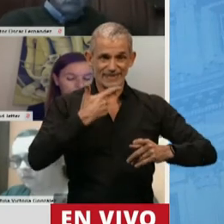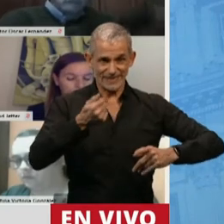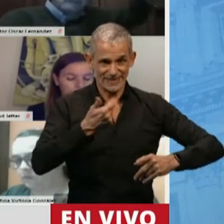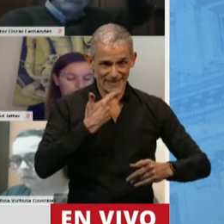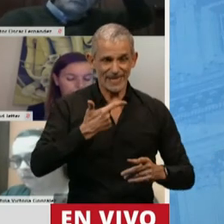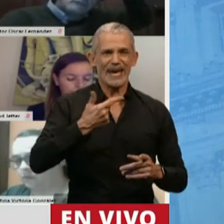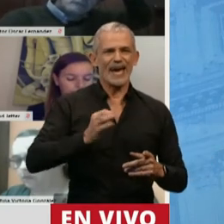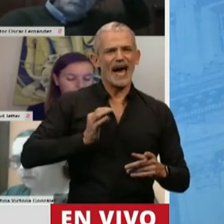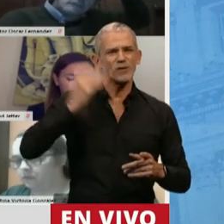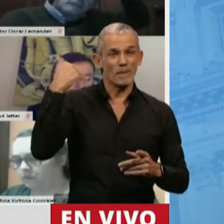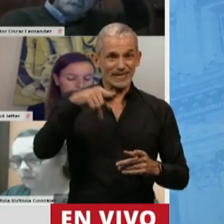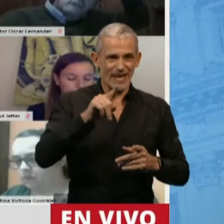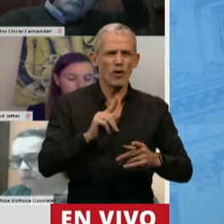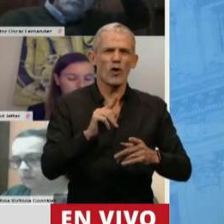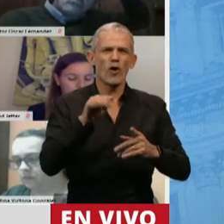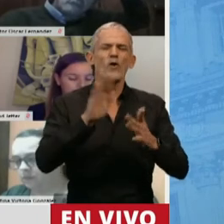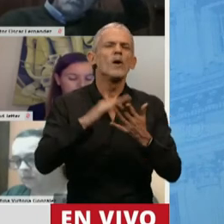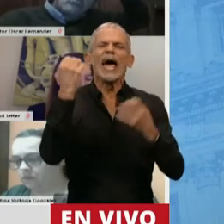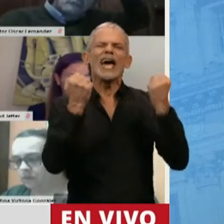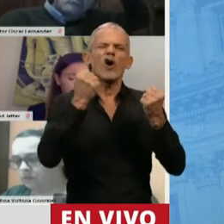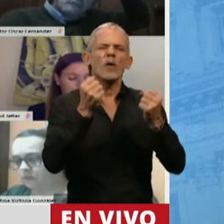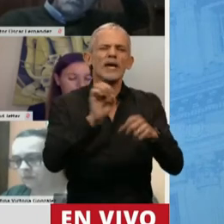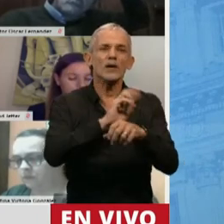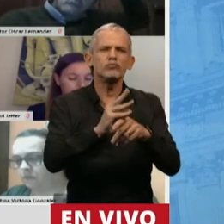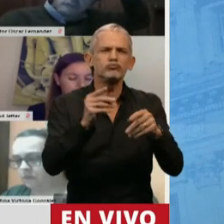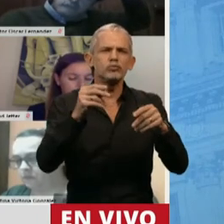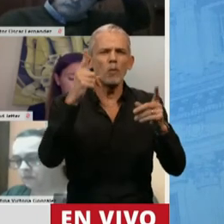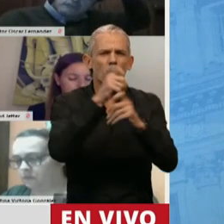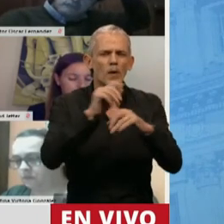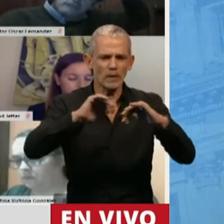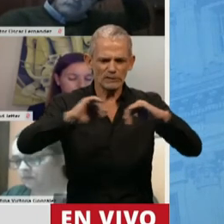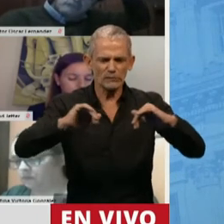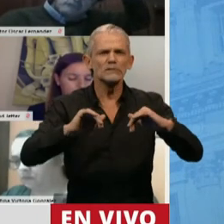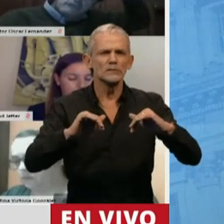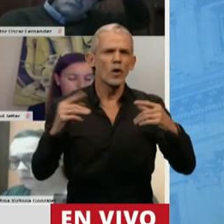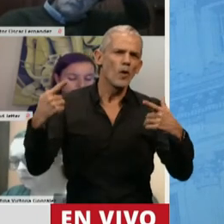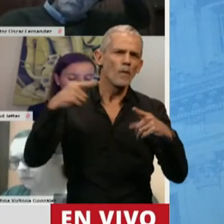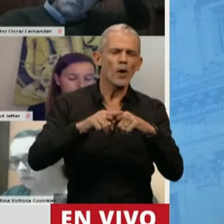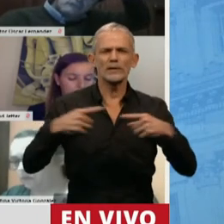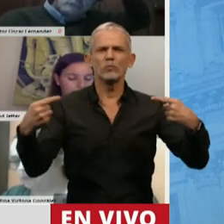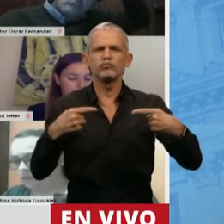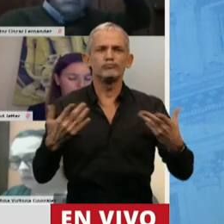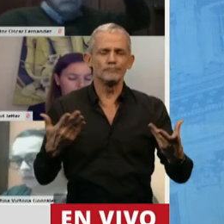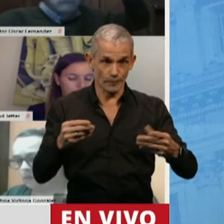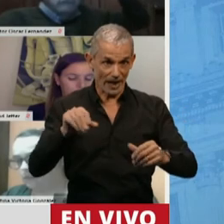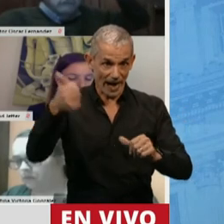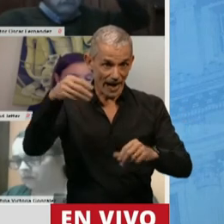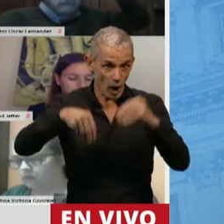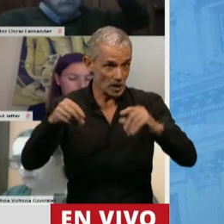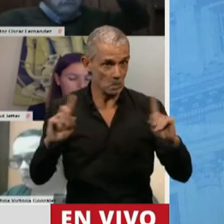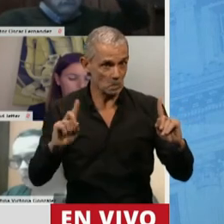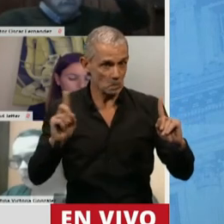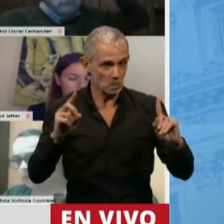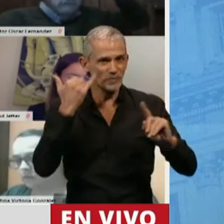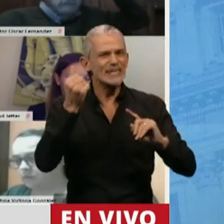denominado de la economía después de la grieta. Y me parece que en aquel momento, antes de ganar inclusive las elecciones, ya